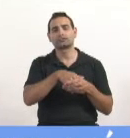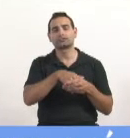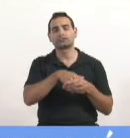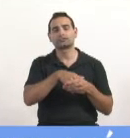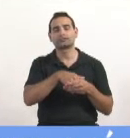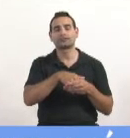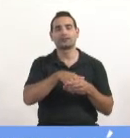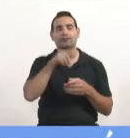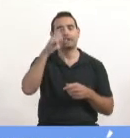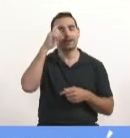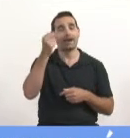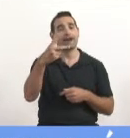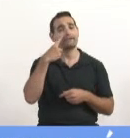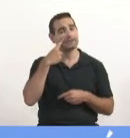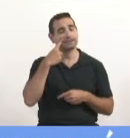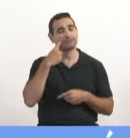Senador Leavi.